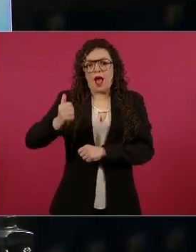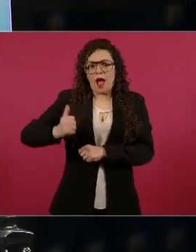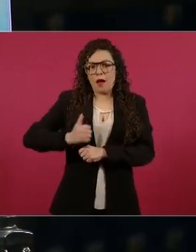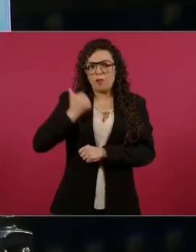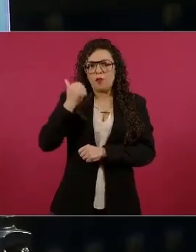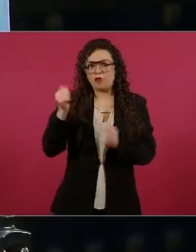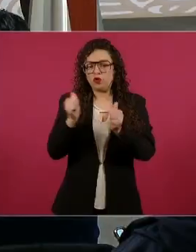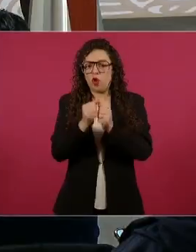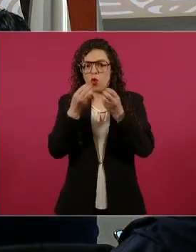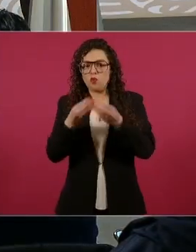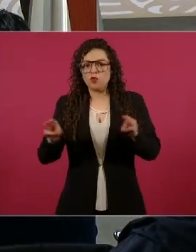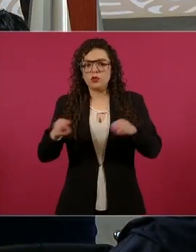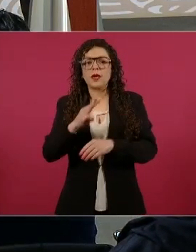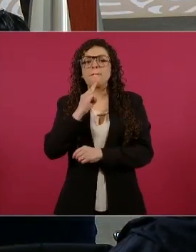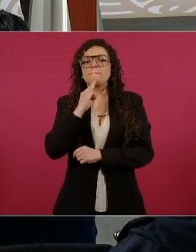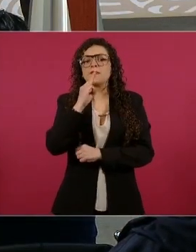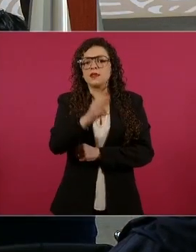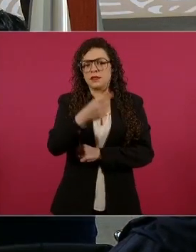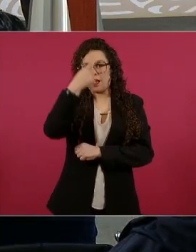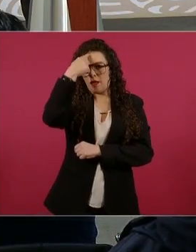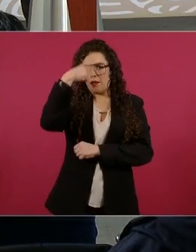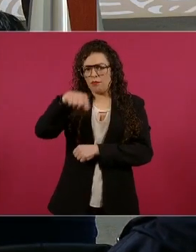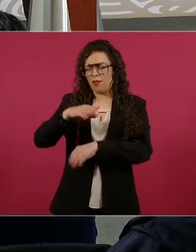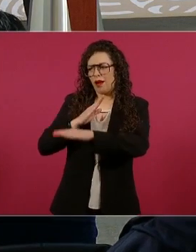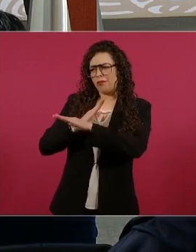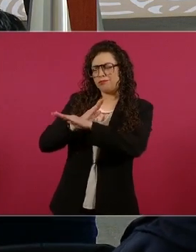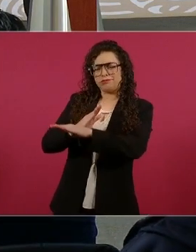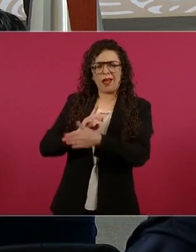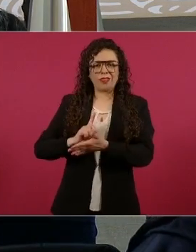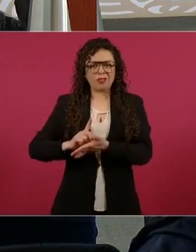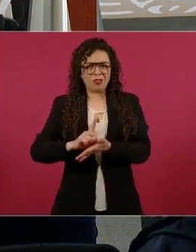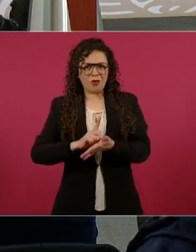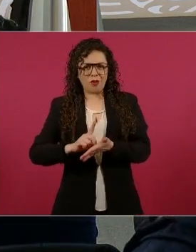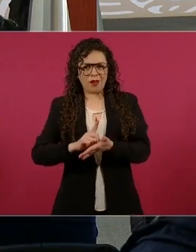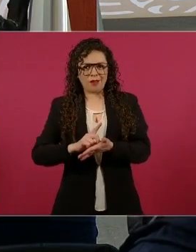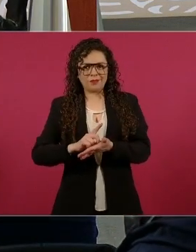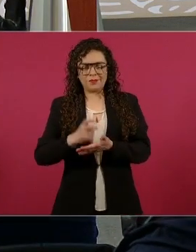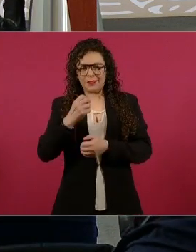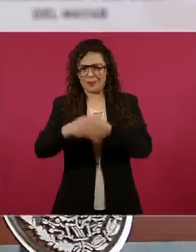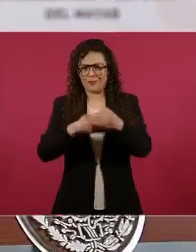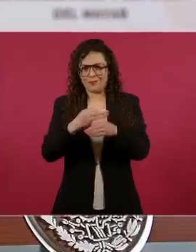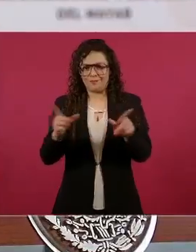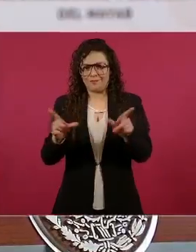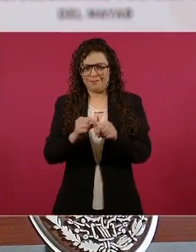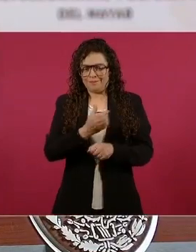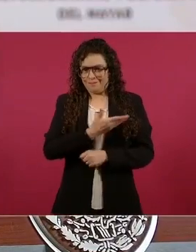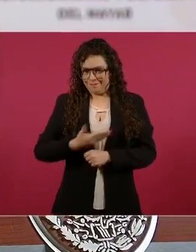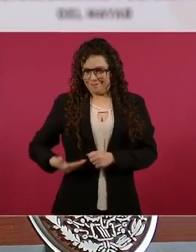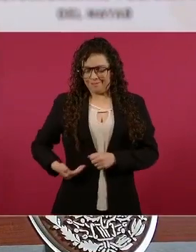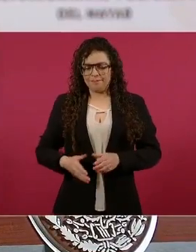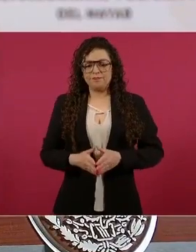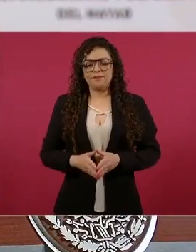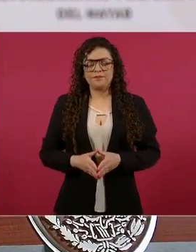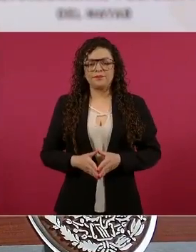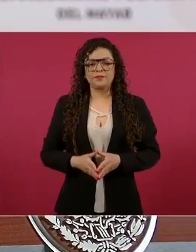cómo les ha ido en general. Eso sería todo. Gracias. Yo creo que bien y hay que continuar